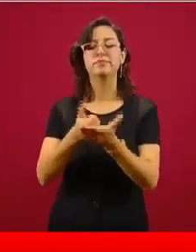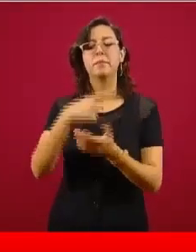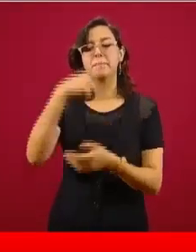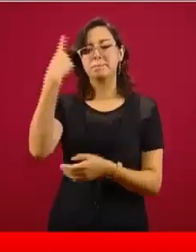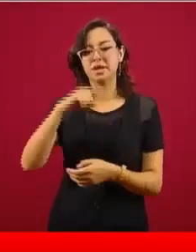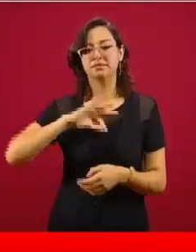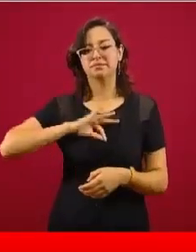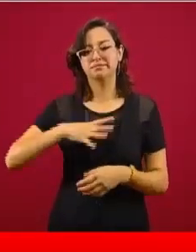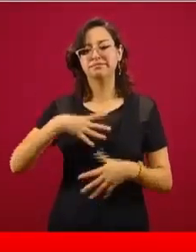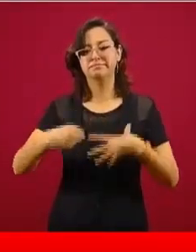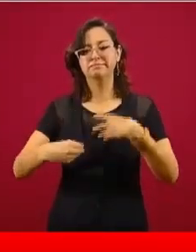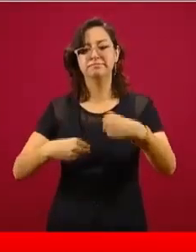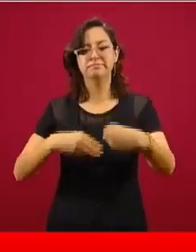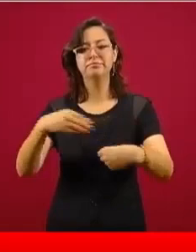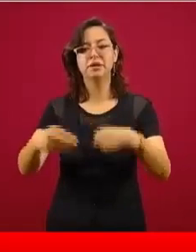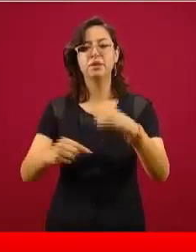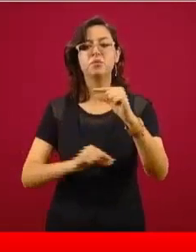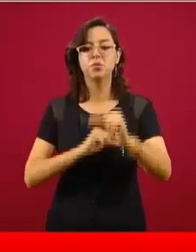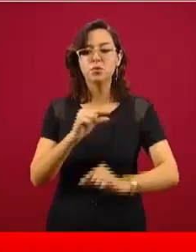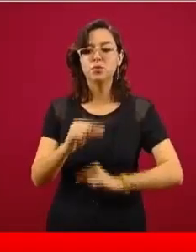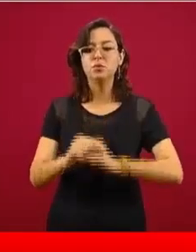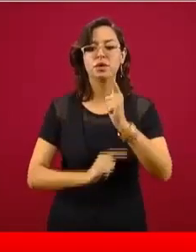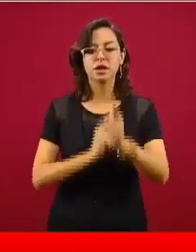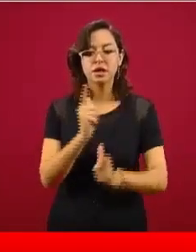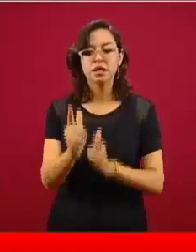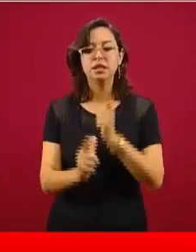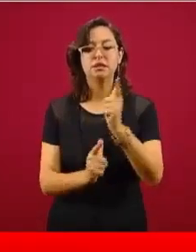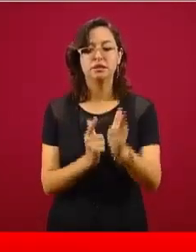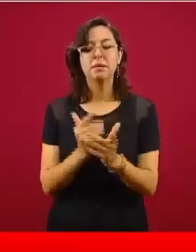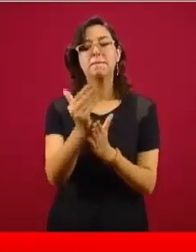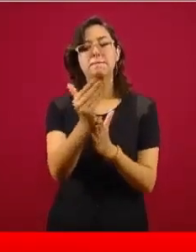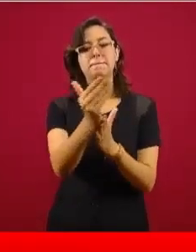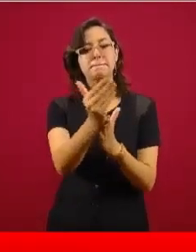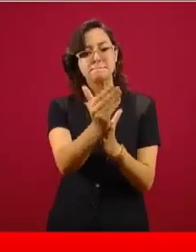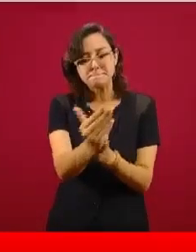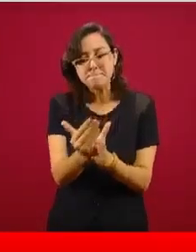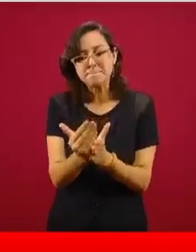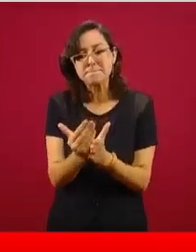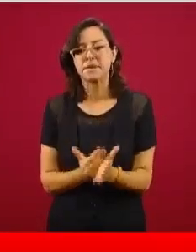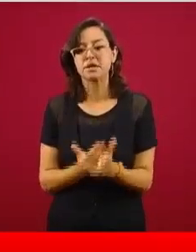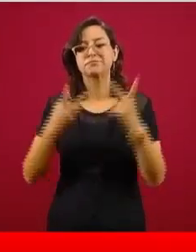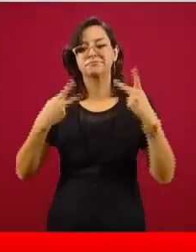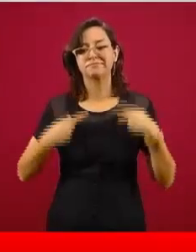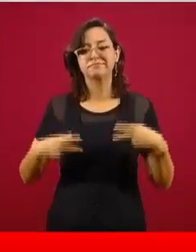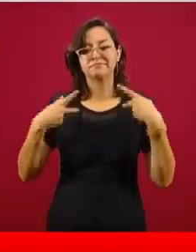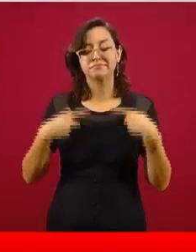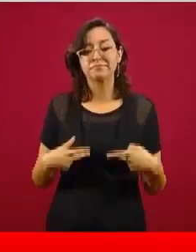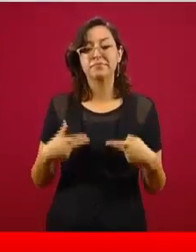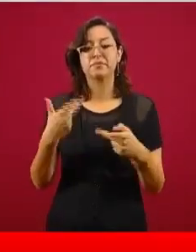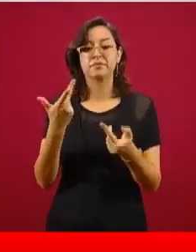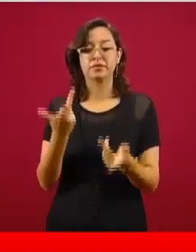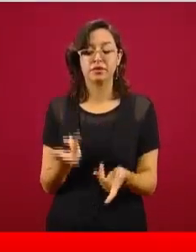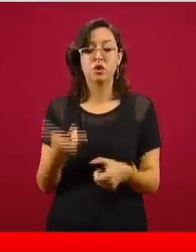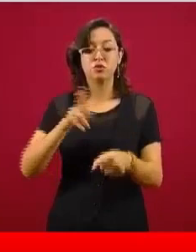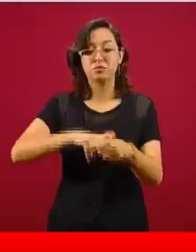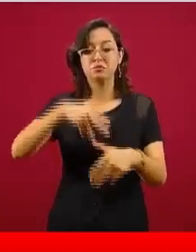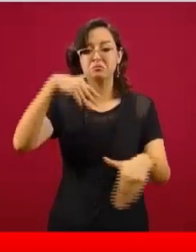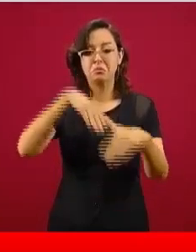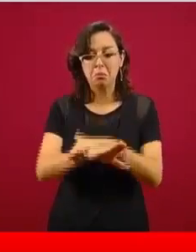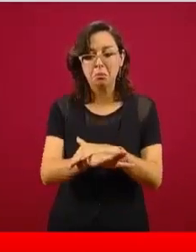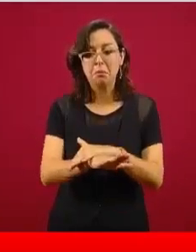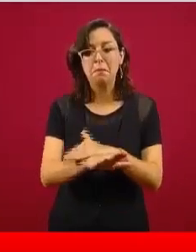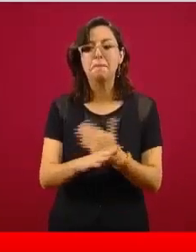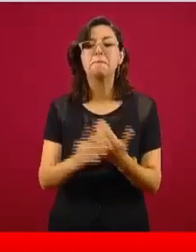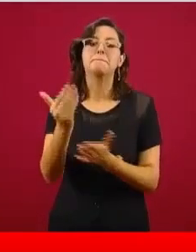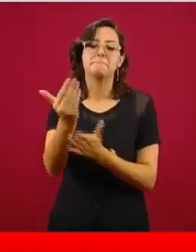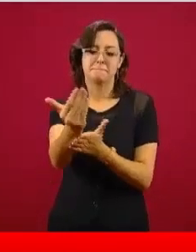tengamos una transmisión más lenta, que tengamos menos contagios, menos casos, por lo tanto, menos personas que necesitan ser hospitalizadas